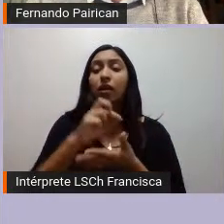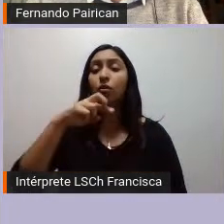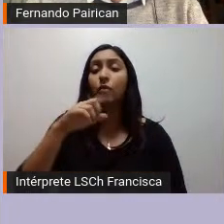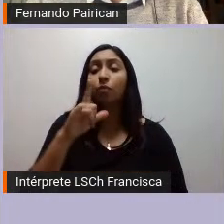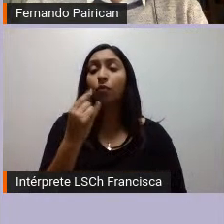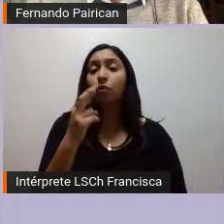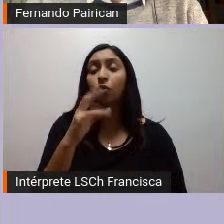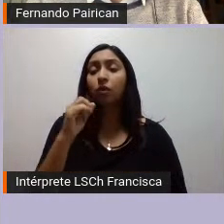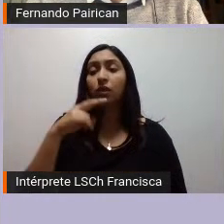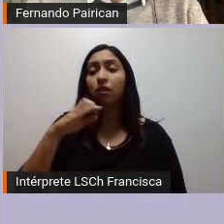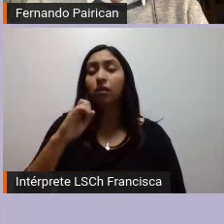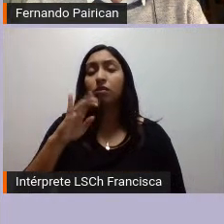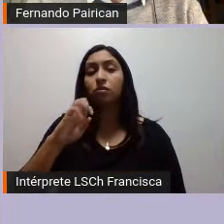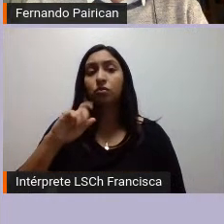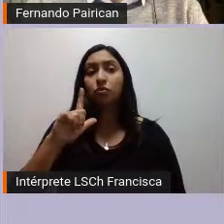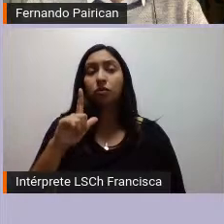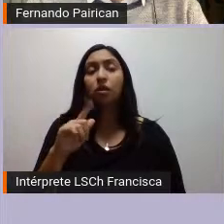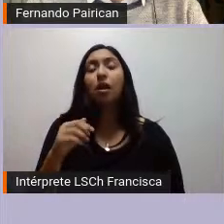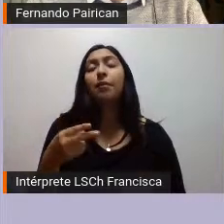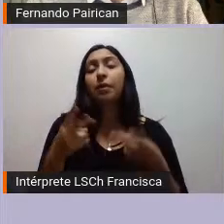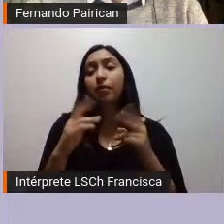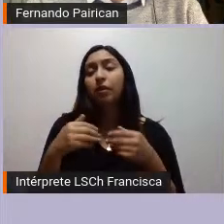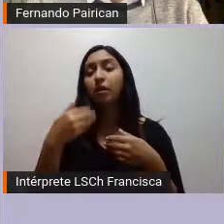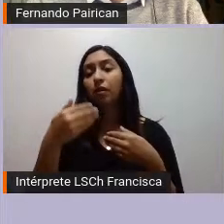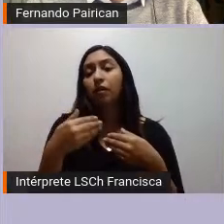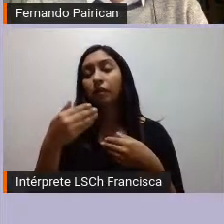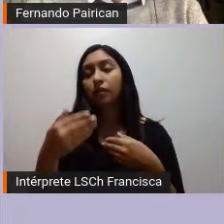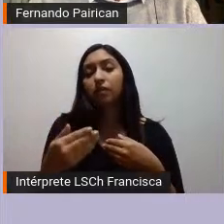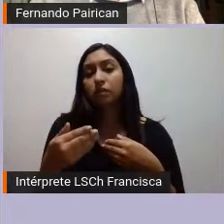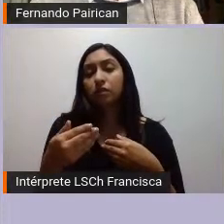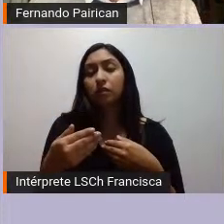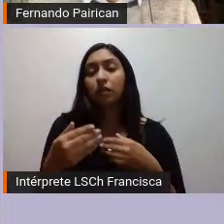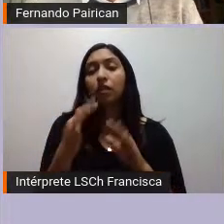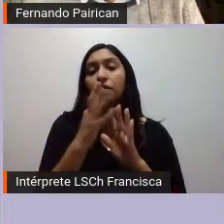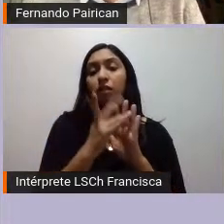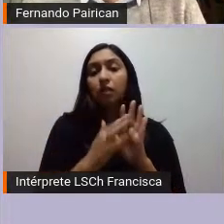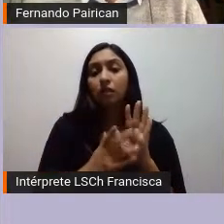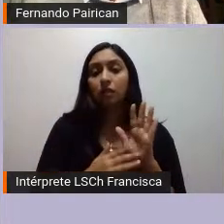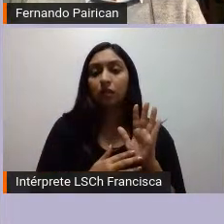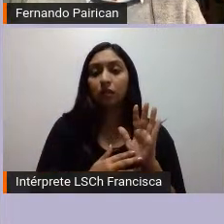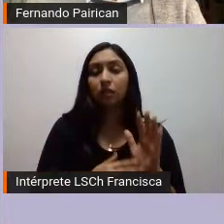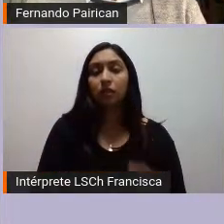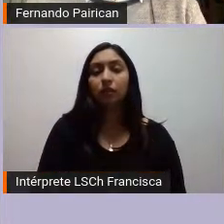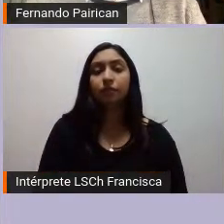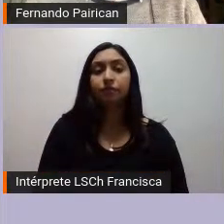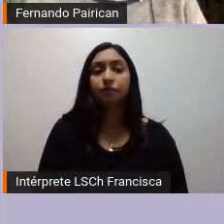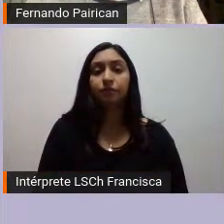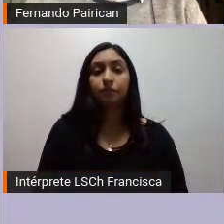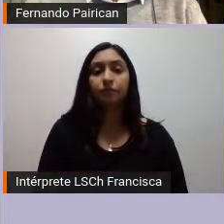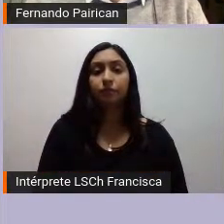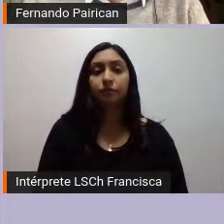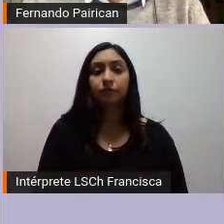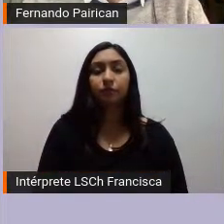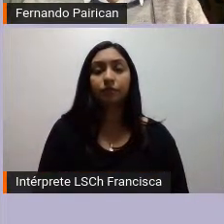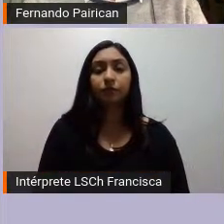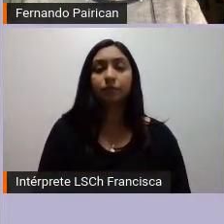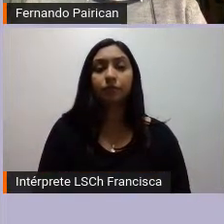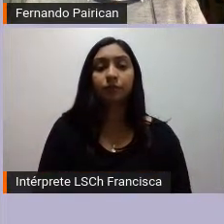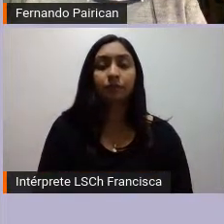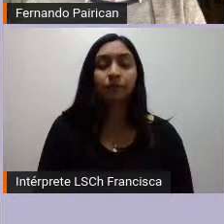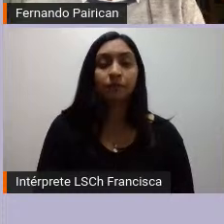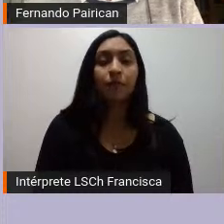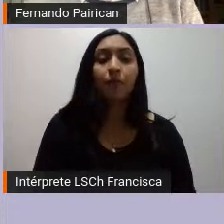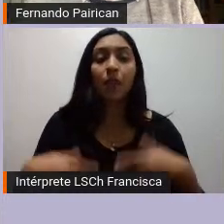avanzar en resolver un aspecto que es principalmente de ese carácter ahora este debate